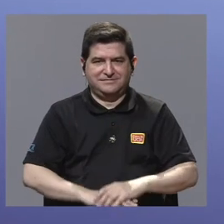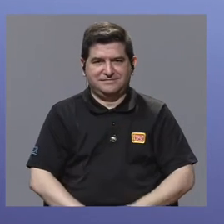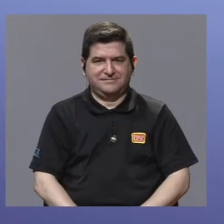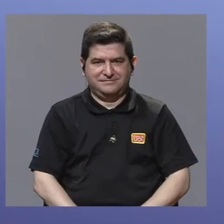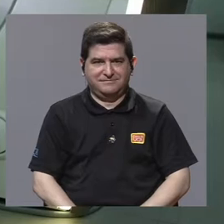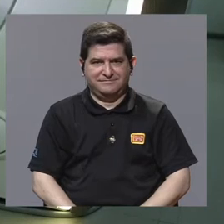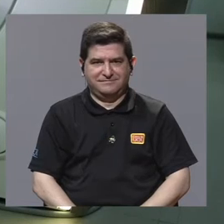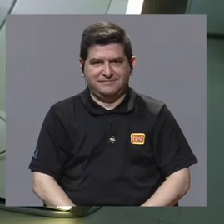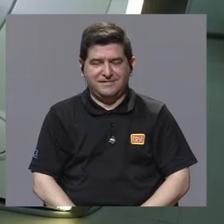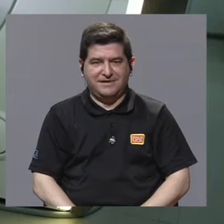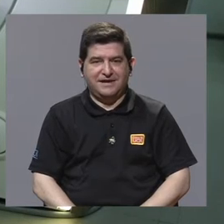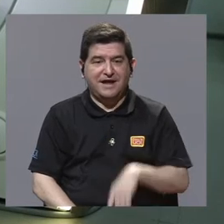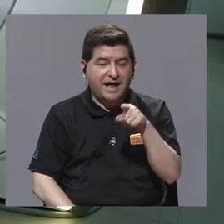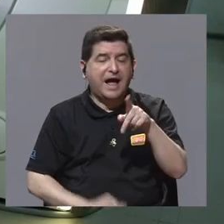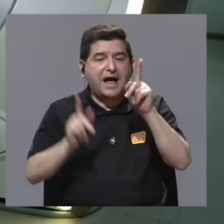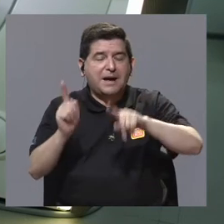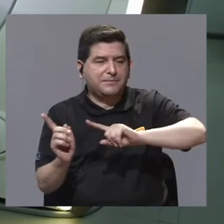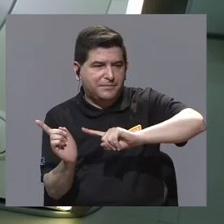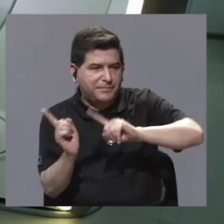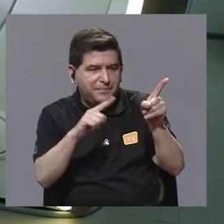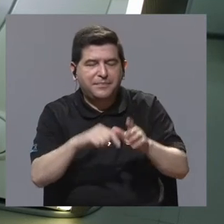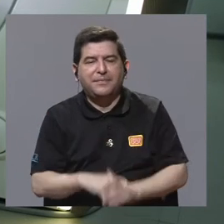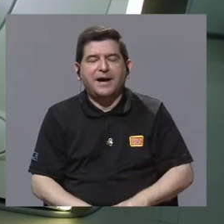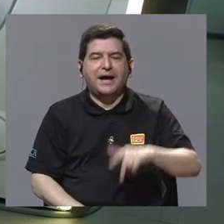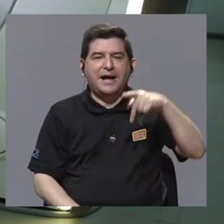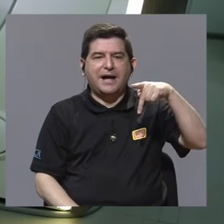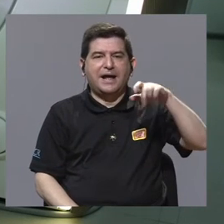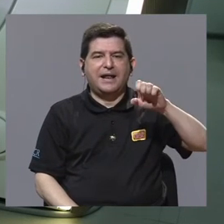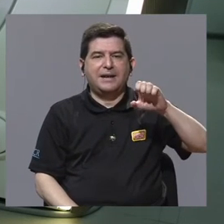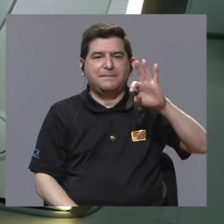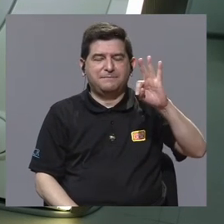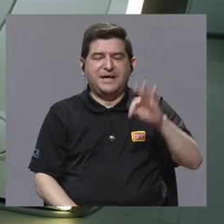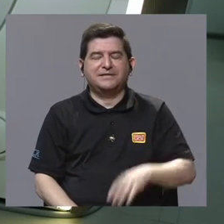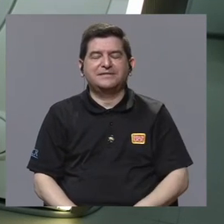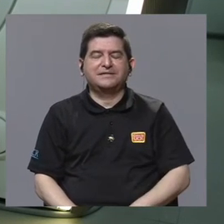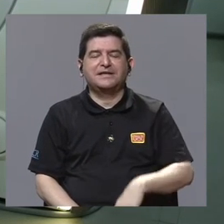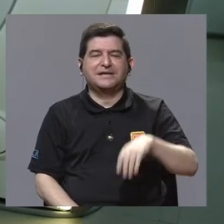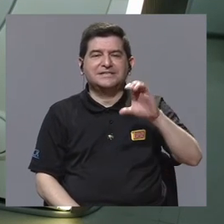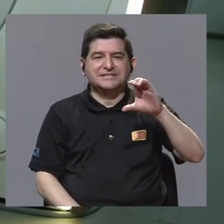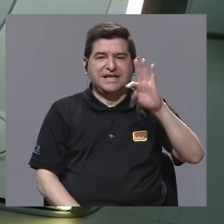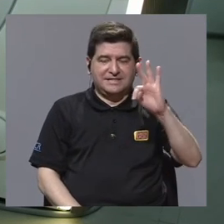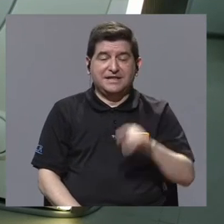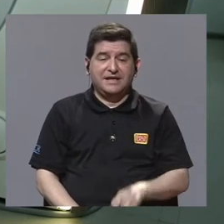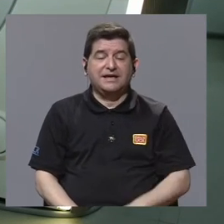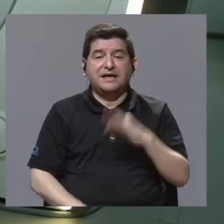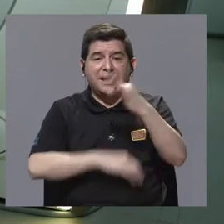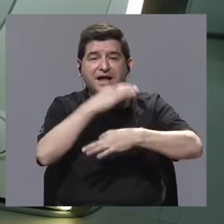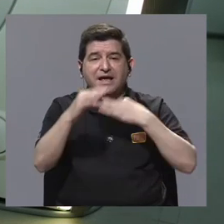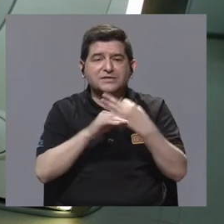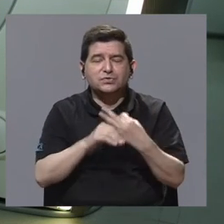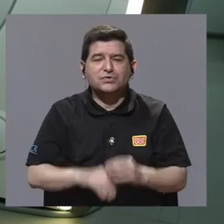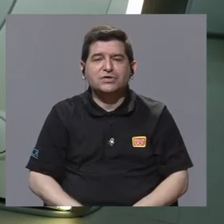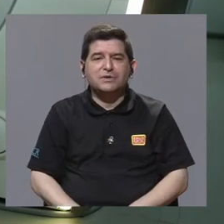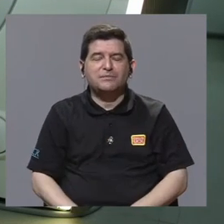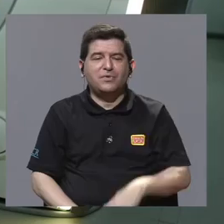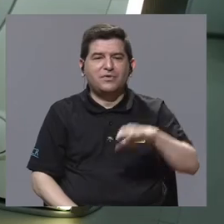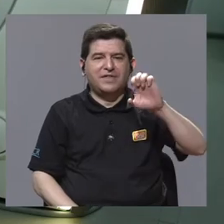se pasa al paciente al PET-CT, que es al tomógrafo, al escáner, ¿verdad?